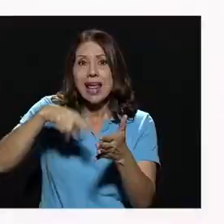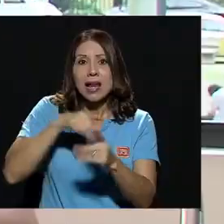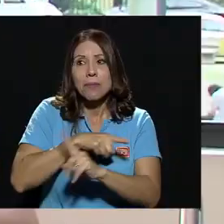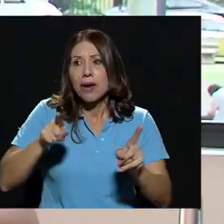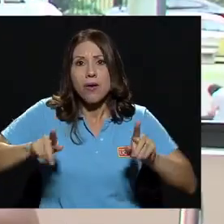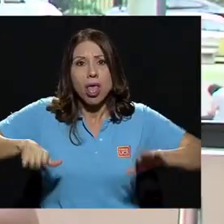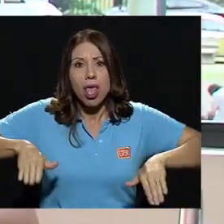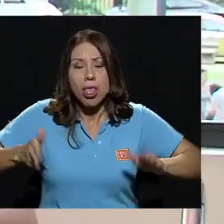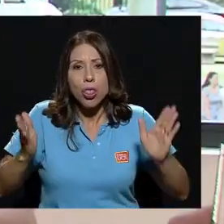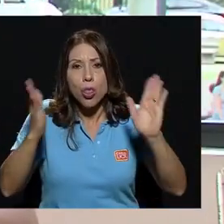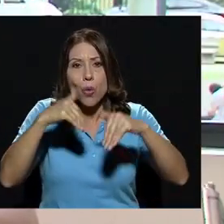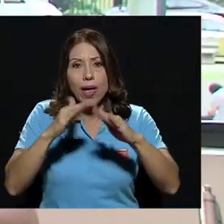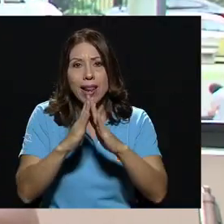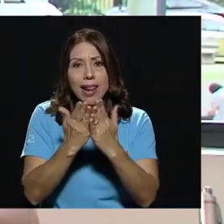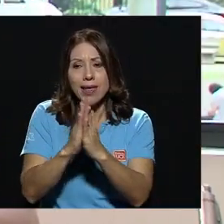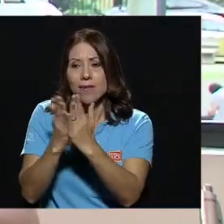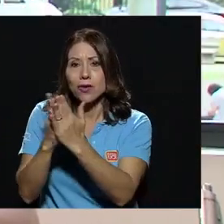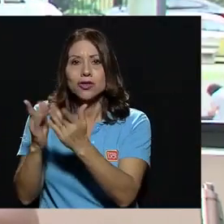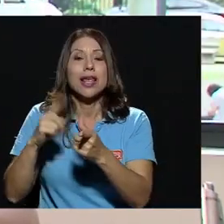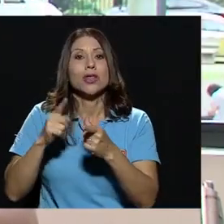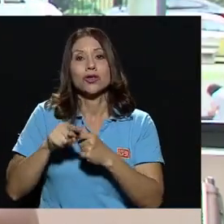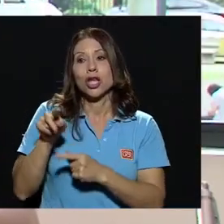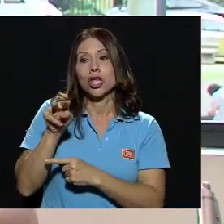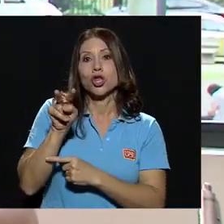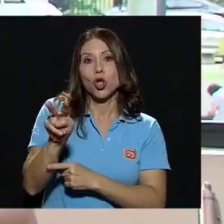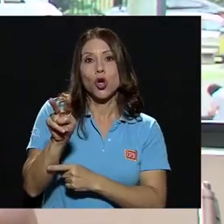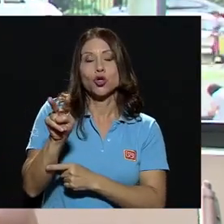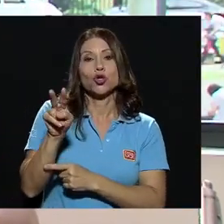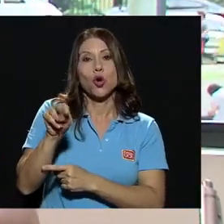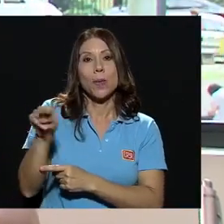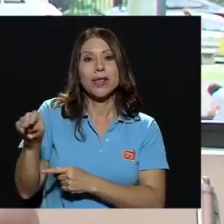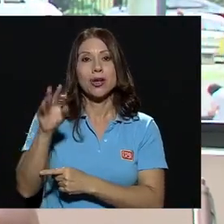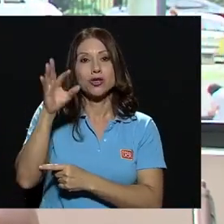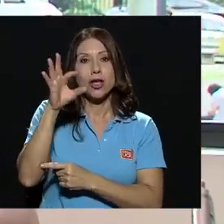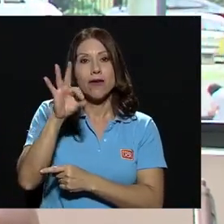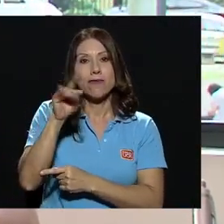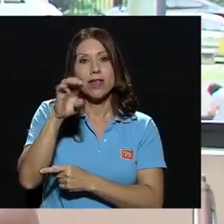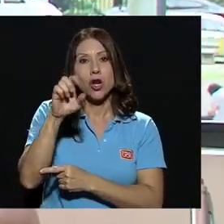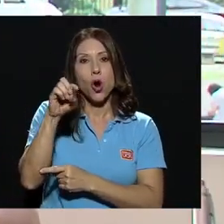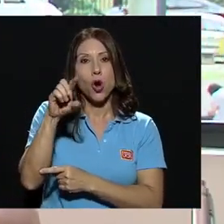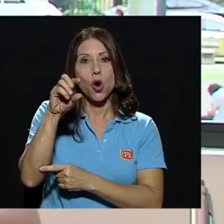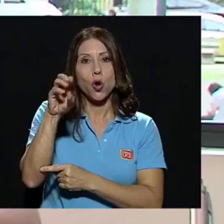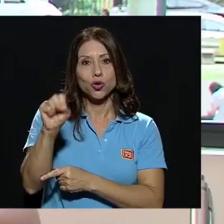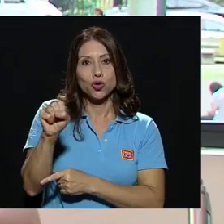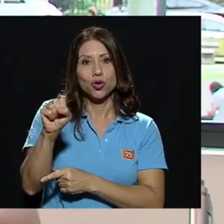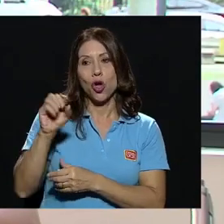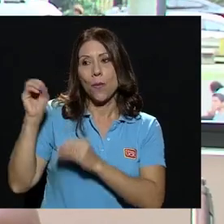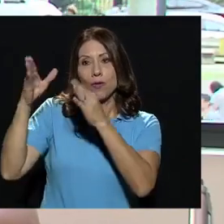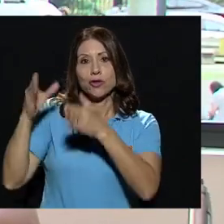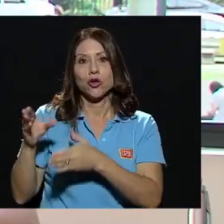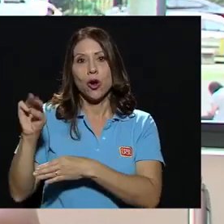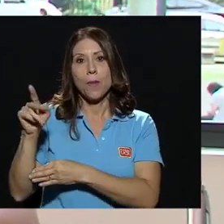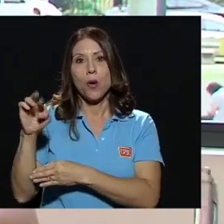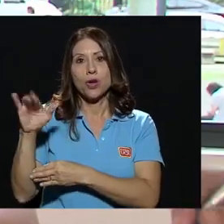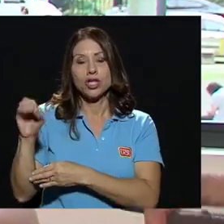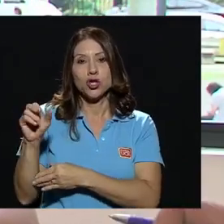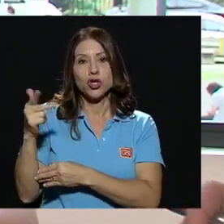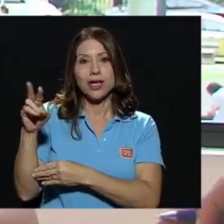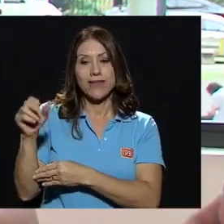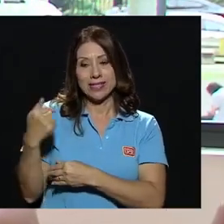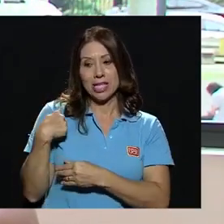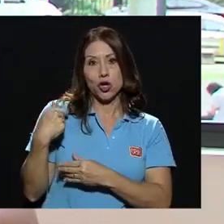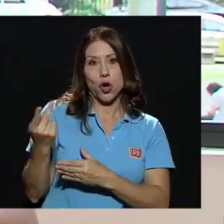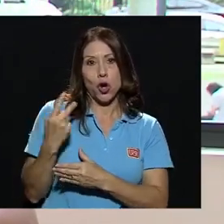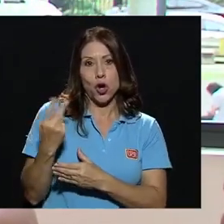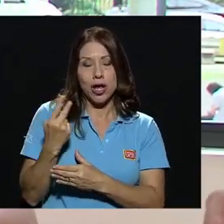libros. Entonces hemos trabajado, dos compañeros filólogos, el profesor Mauricio Chávez y yo, hemos conseguido libros y en ese